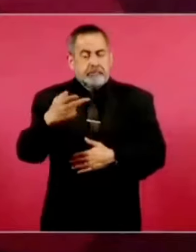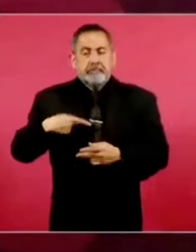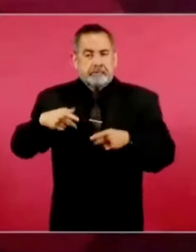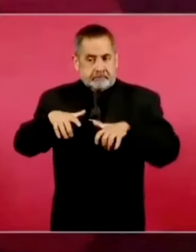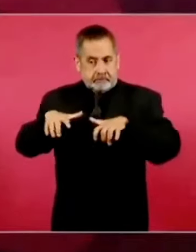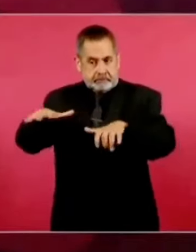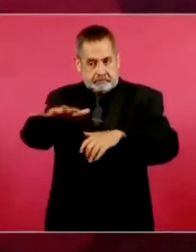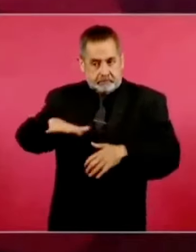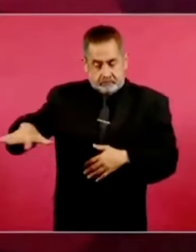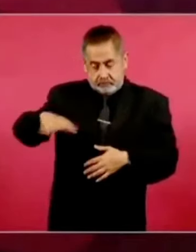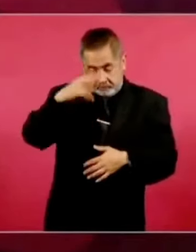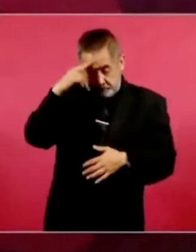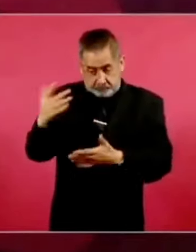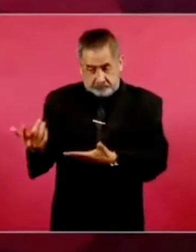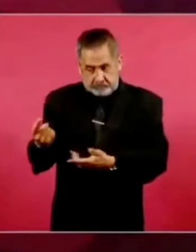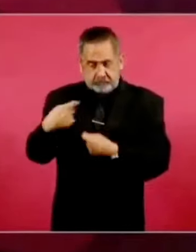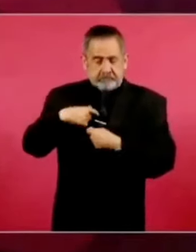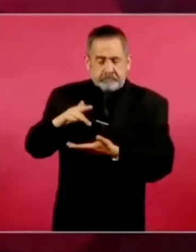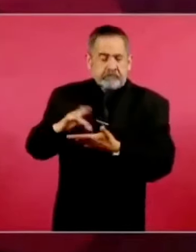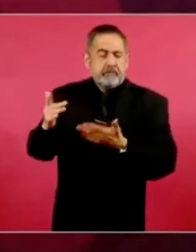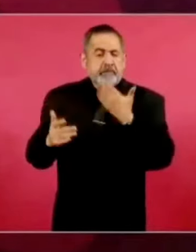porque no.